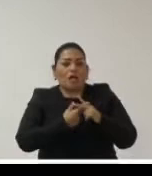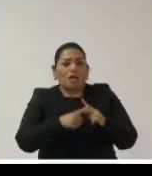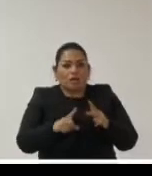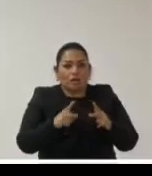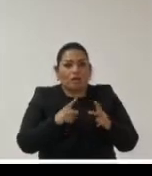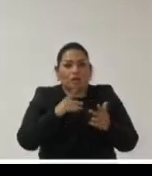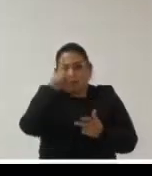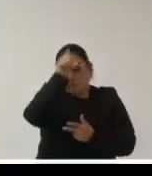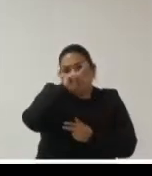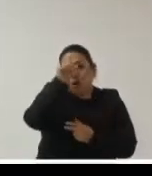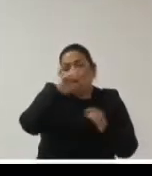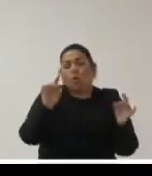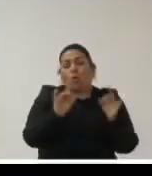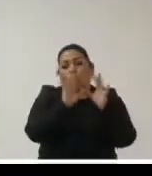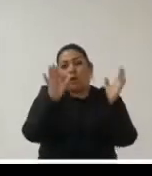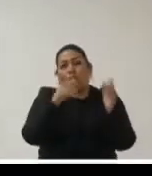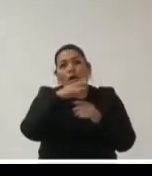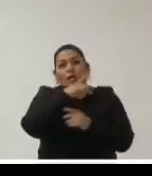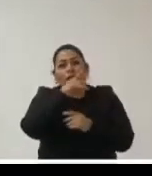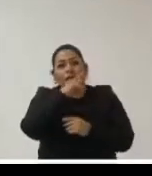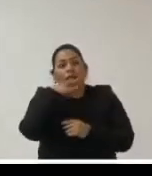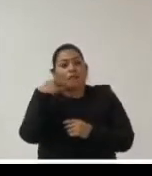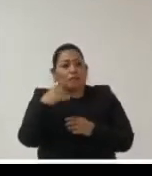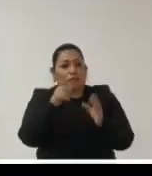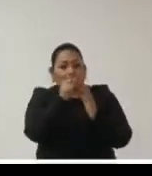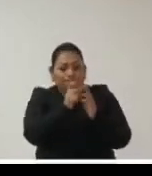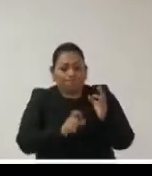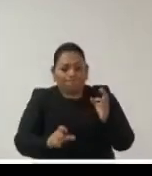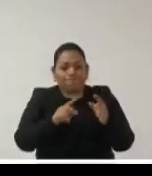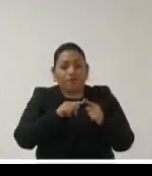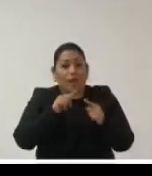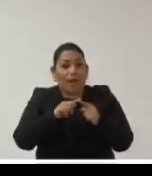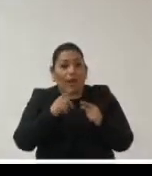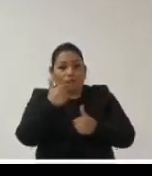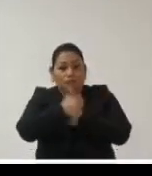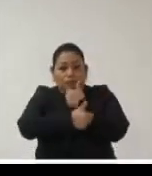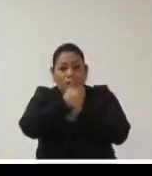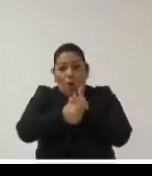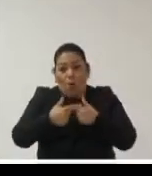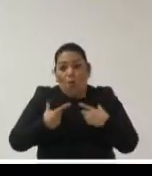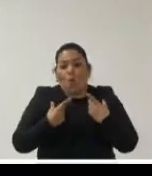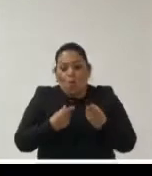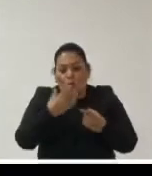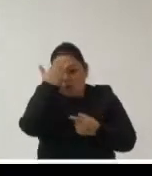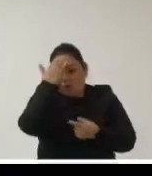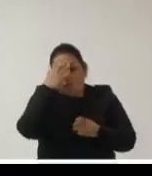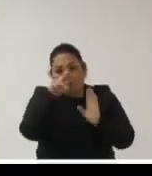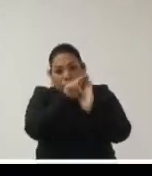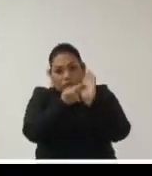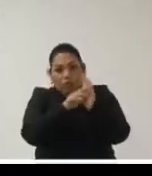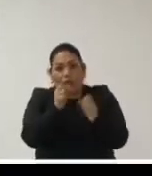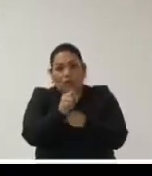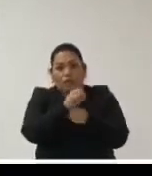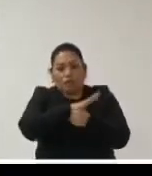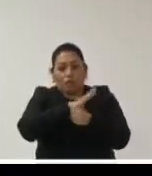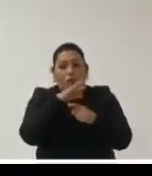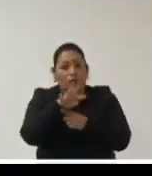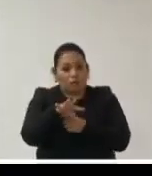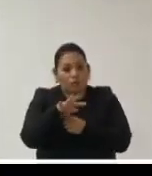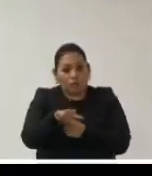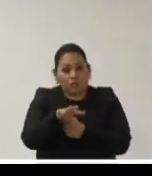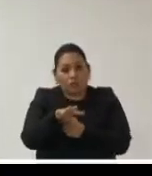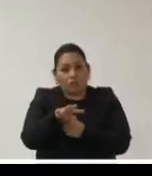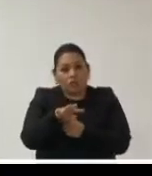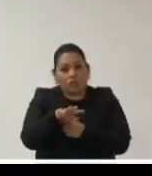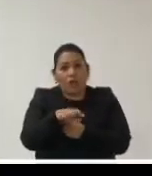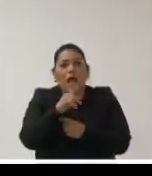desde el consejo para la transparencia en Chile a propósito de nuestras competencias y del marco que nos ha planteado COVID-19 hemos oficiado